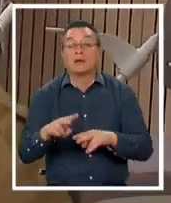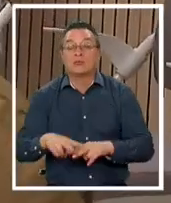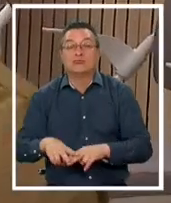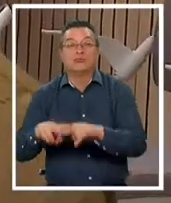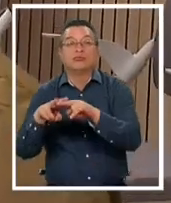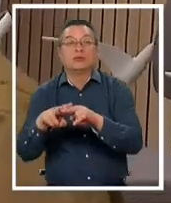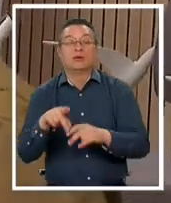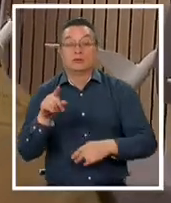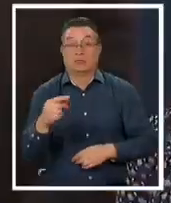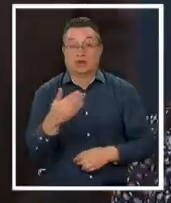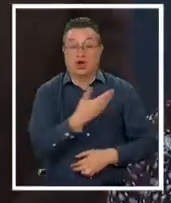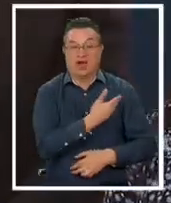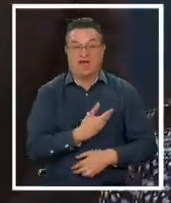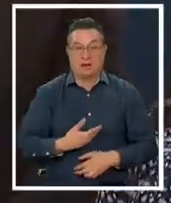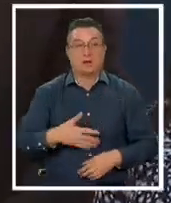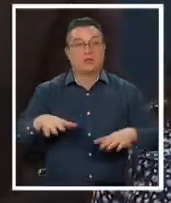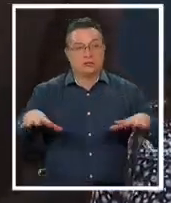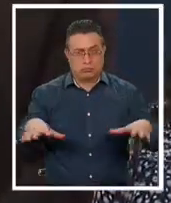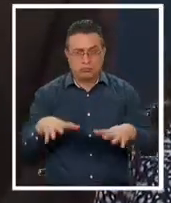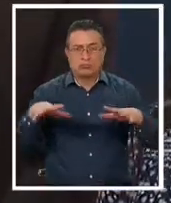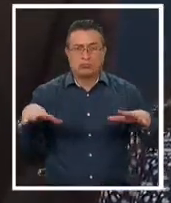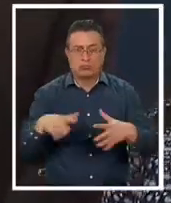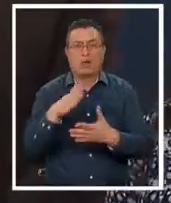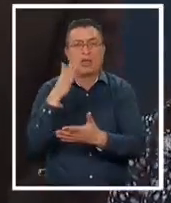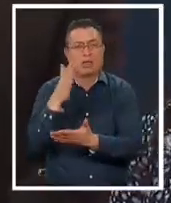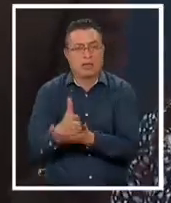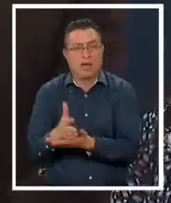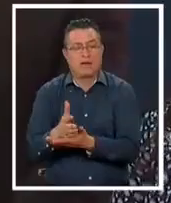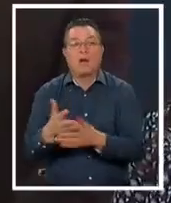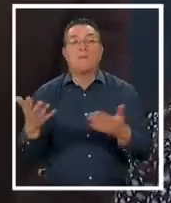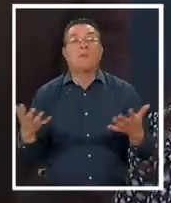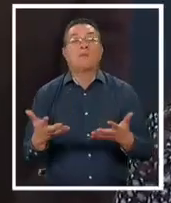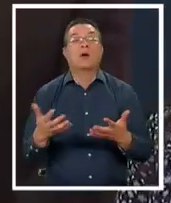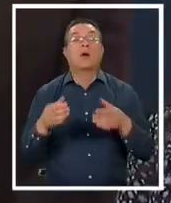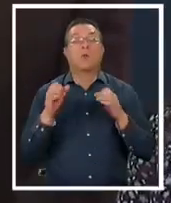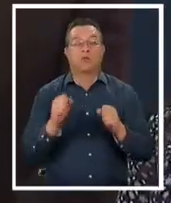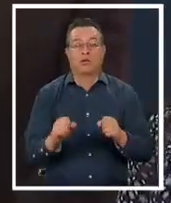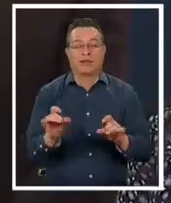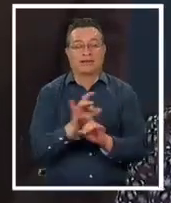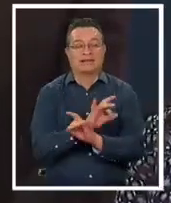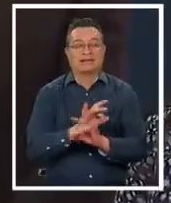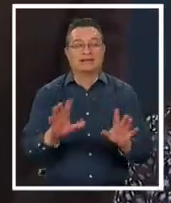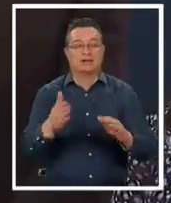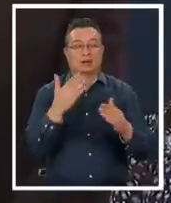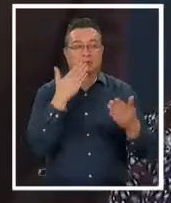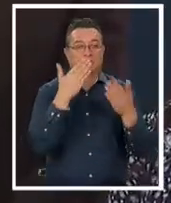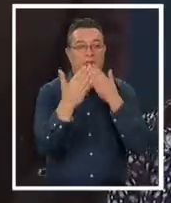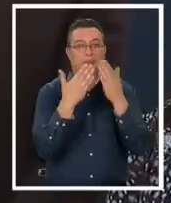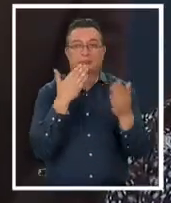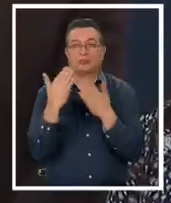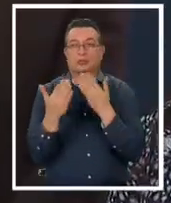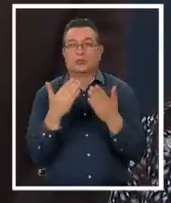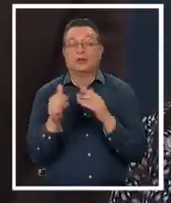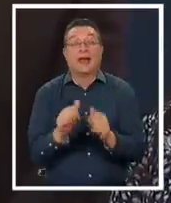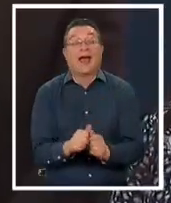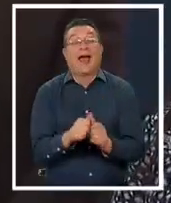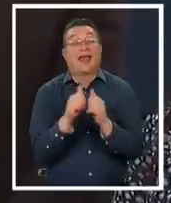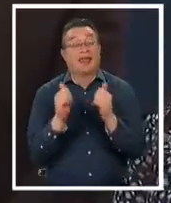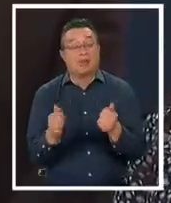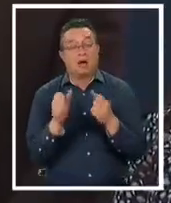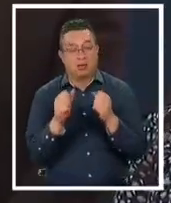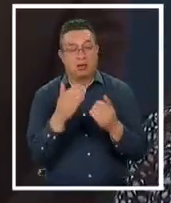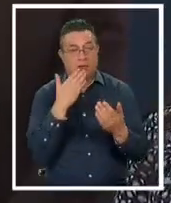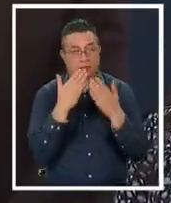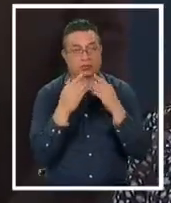Hemos pedido al gobierno que haga los esfuerzos necesarios para poder zanjar pronto esta discusión y además adicionalmente poder